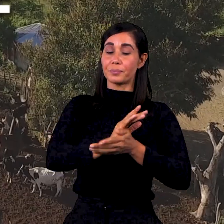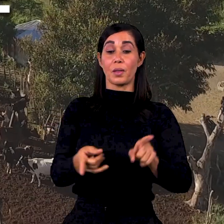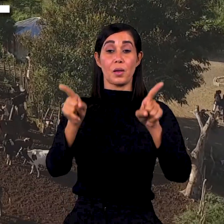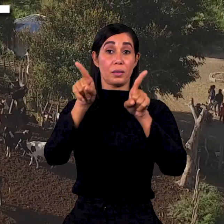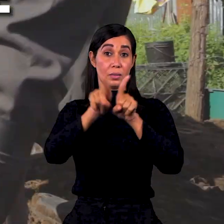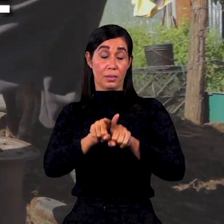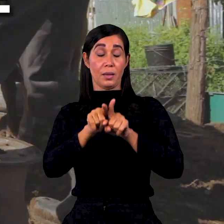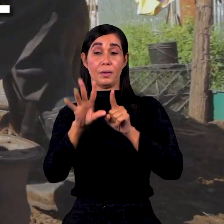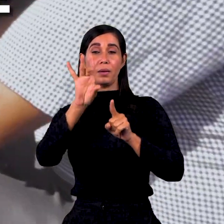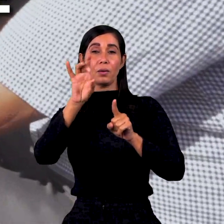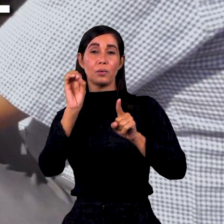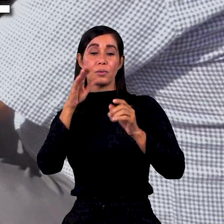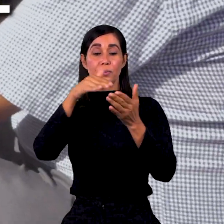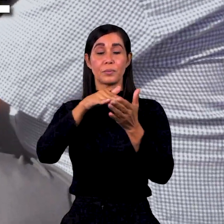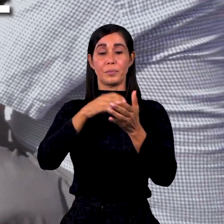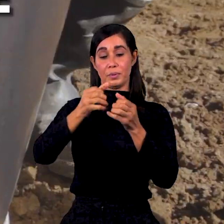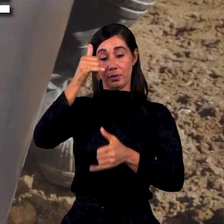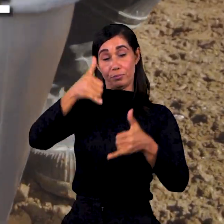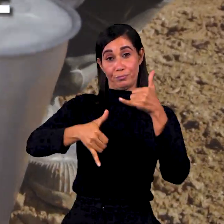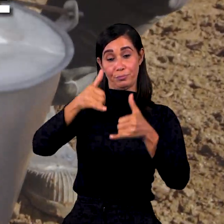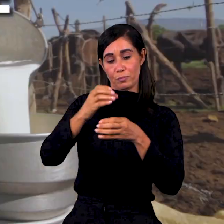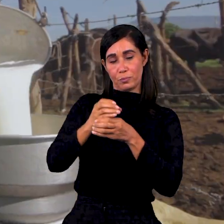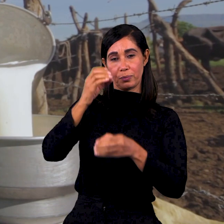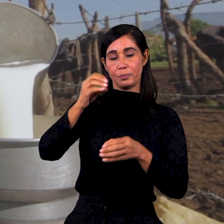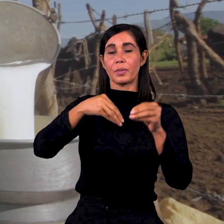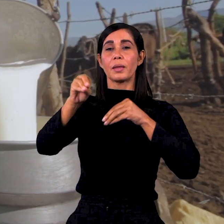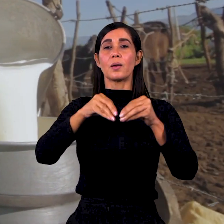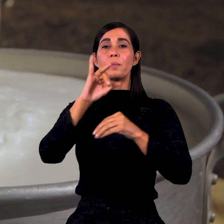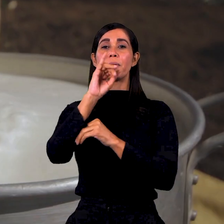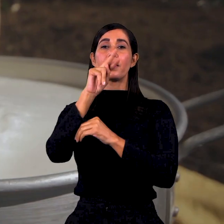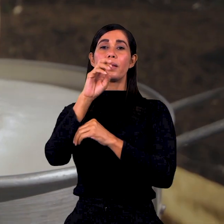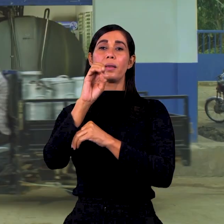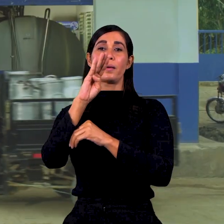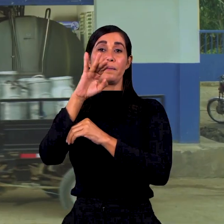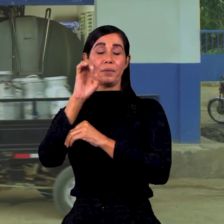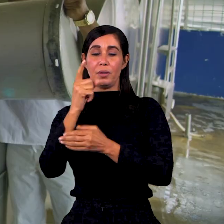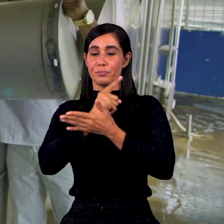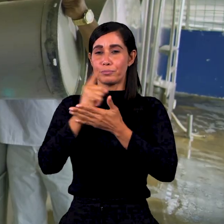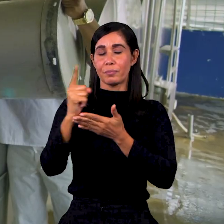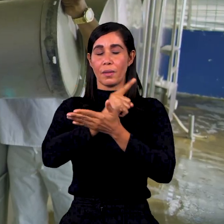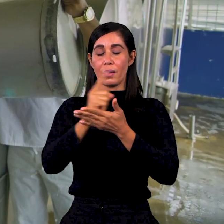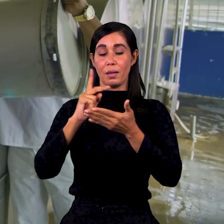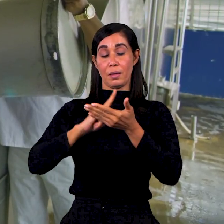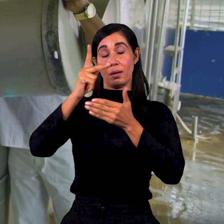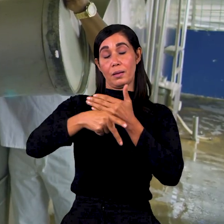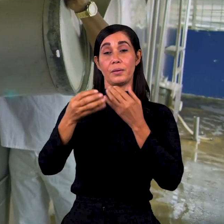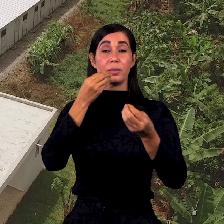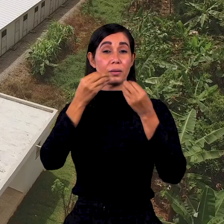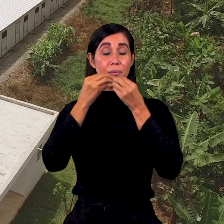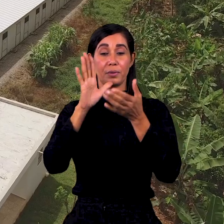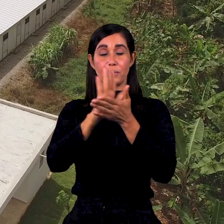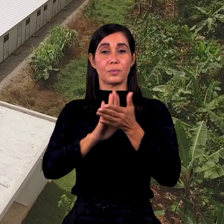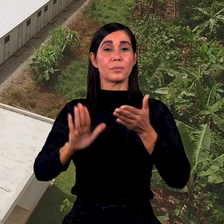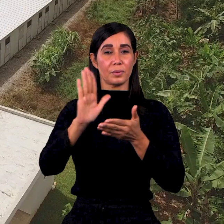además de los más de 800.000 litros de leche que compra Inavie cada semana para el programa de